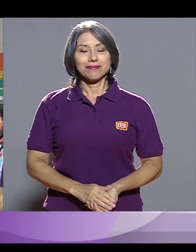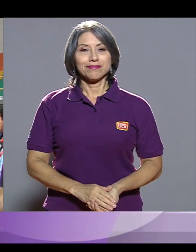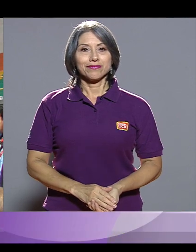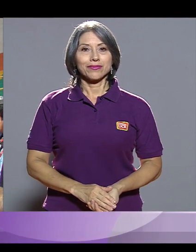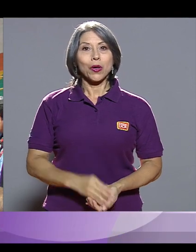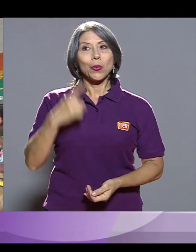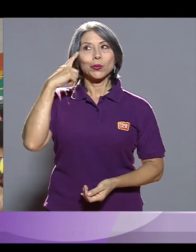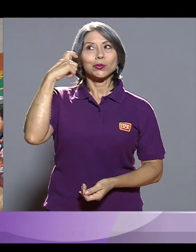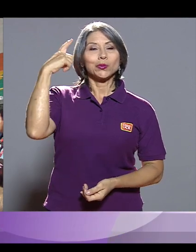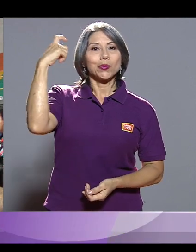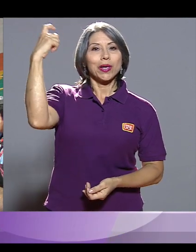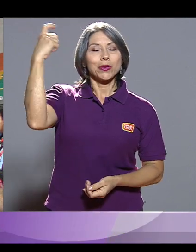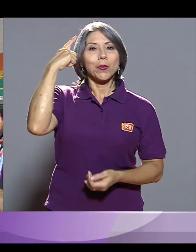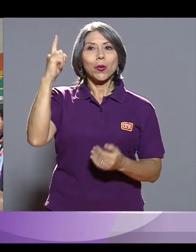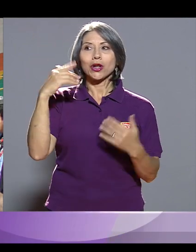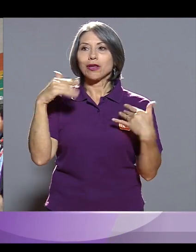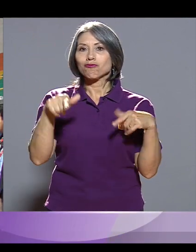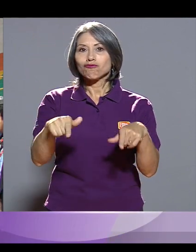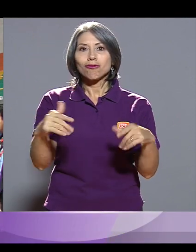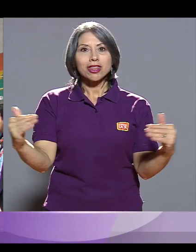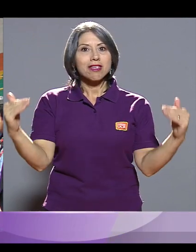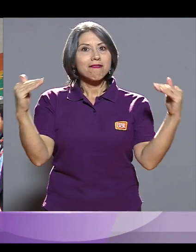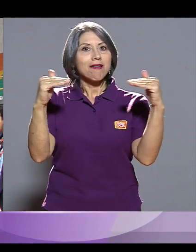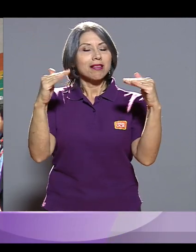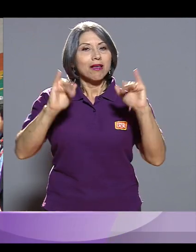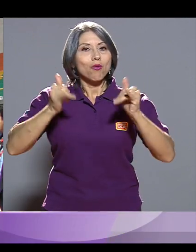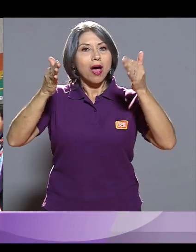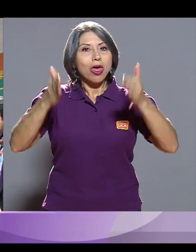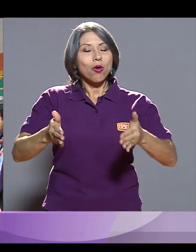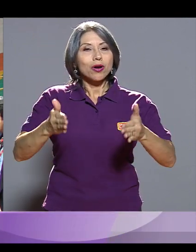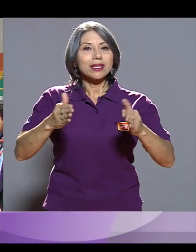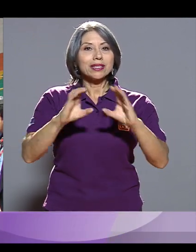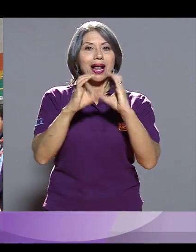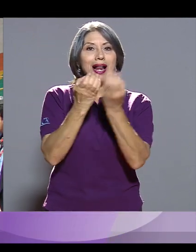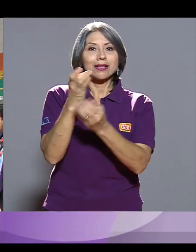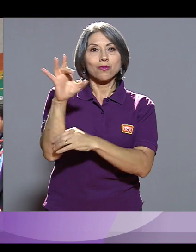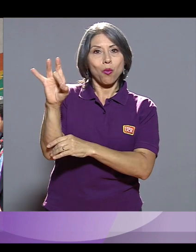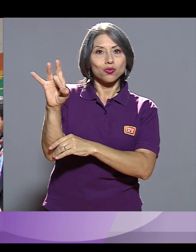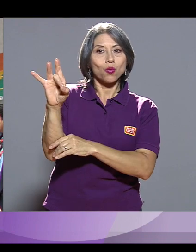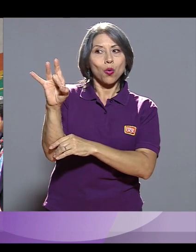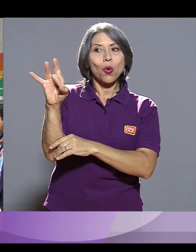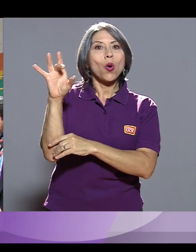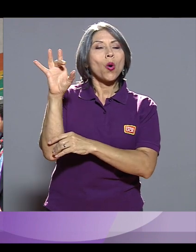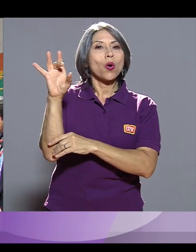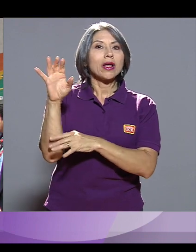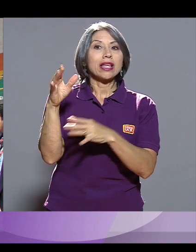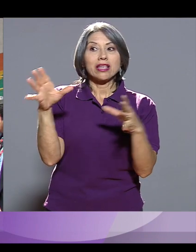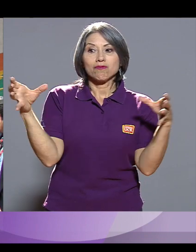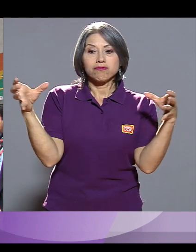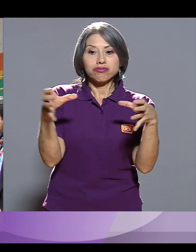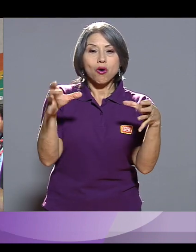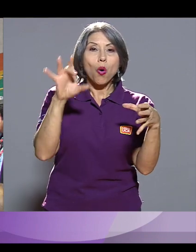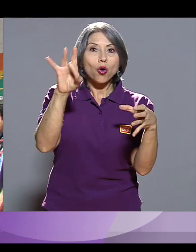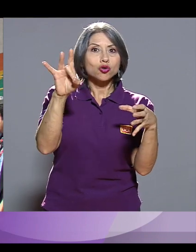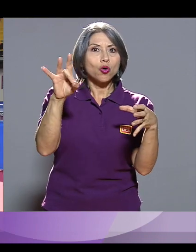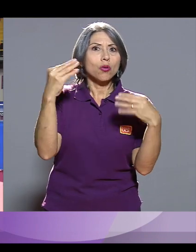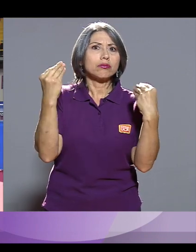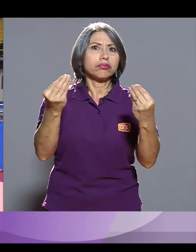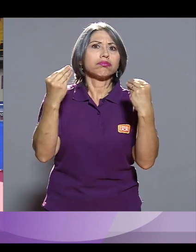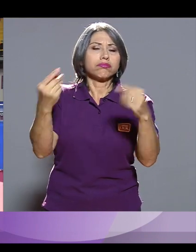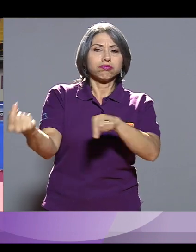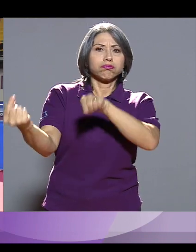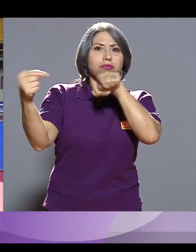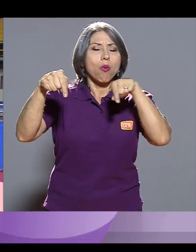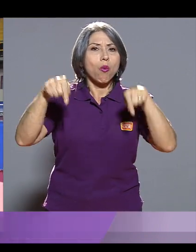Un sueño por el nivel de jugadores que han venido en ocho, verdad, ocho es la mayor cantidad de jugadores que han venido en esta